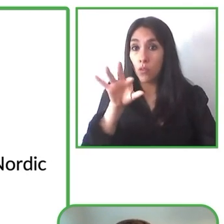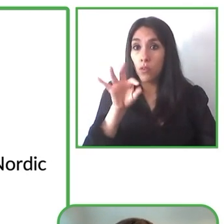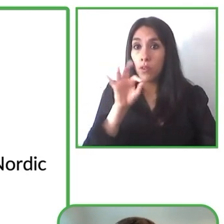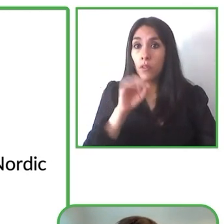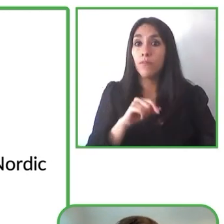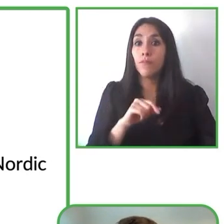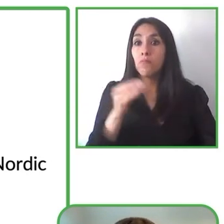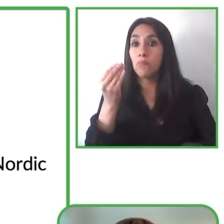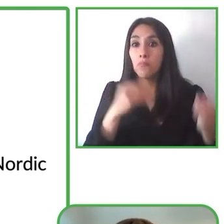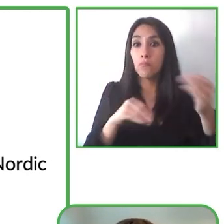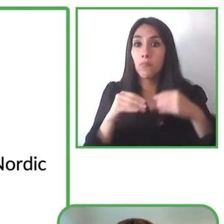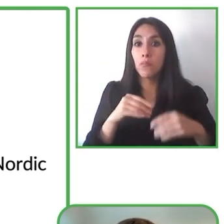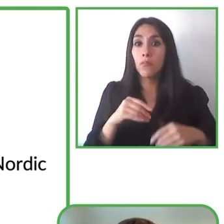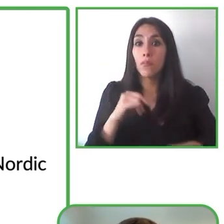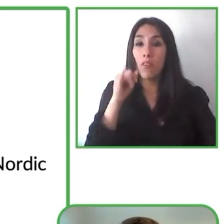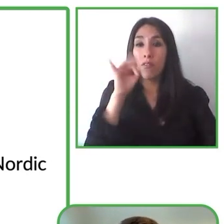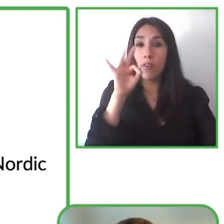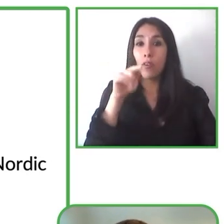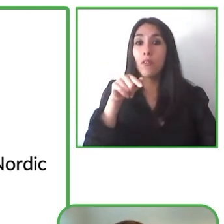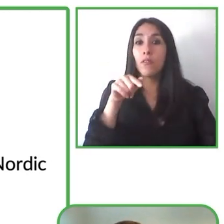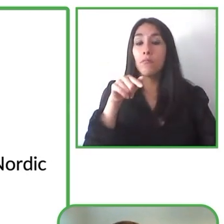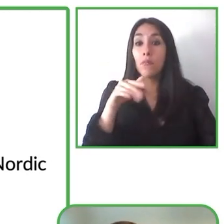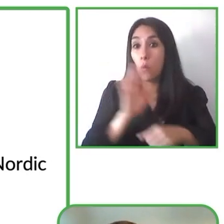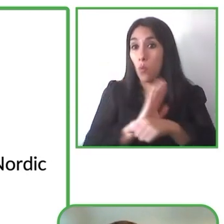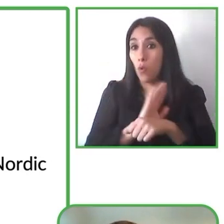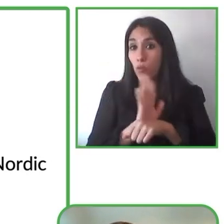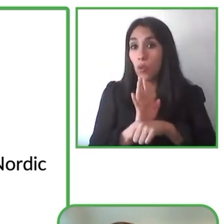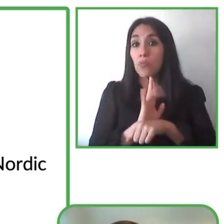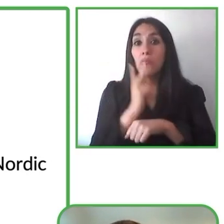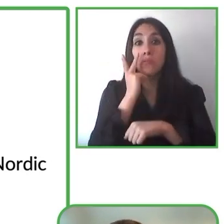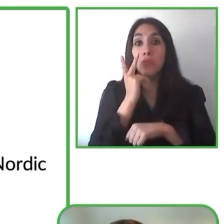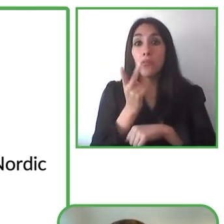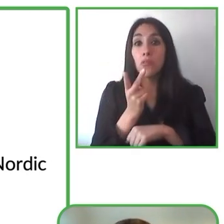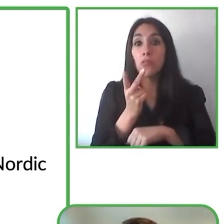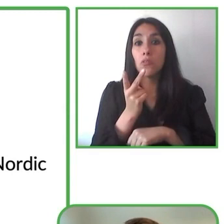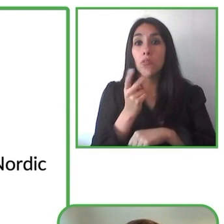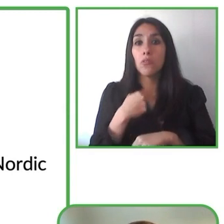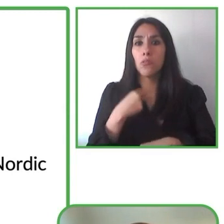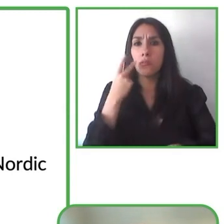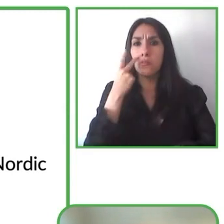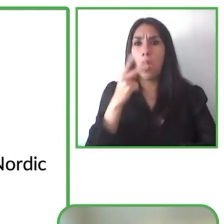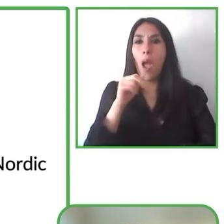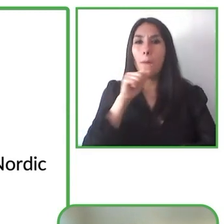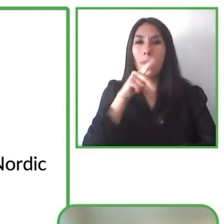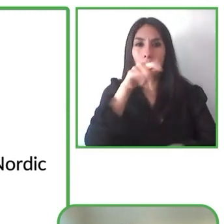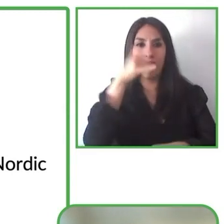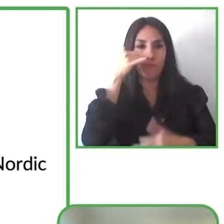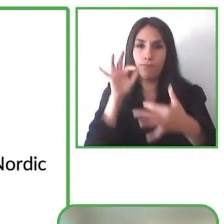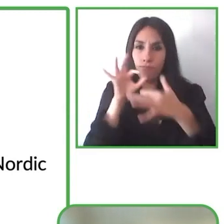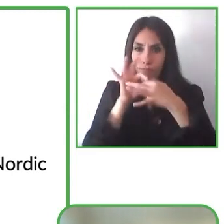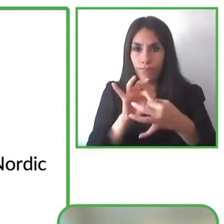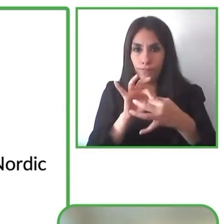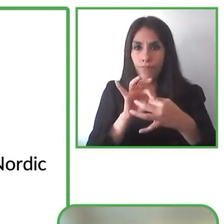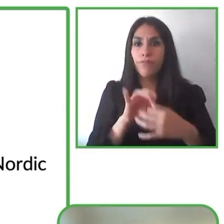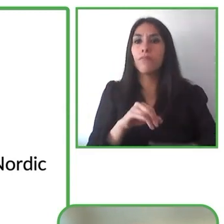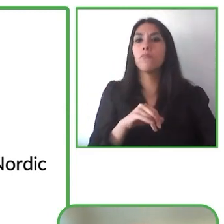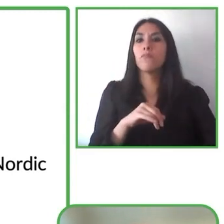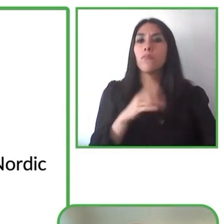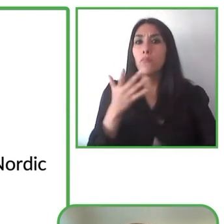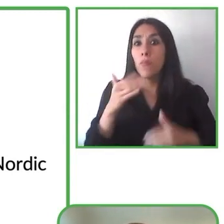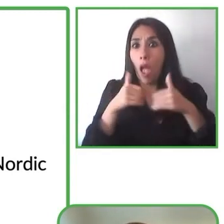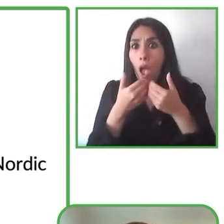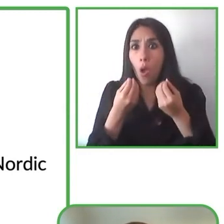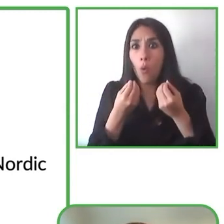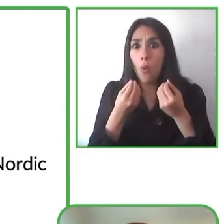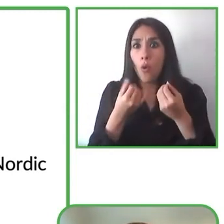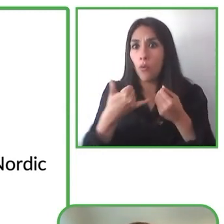y como usuario se utiliza en la app y antes de entrar al cine hay